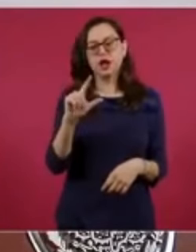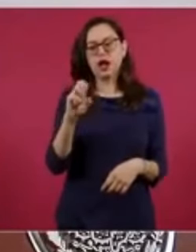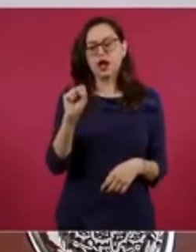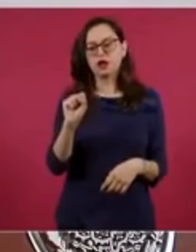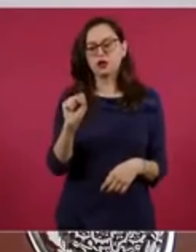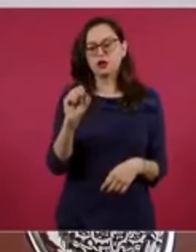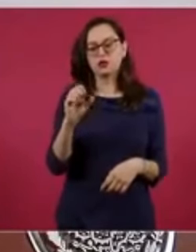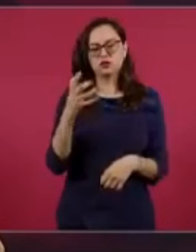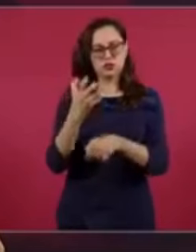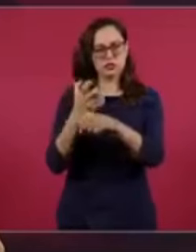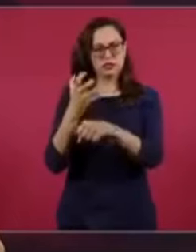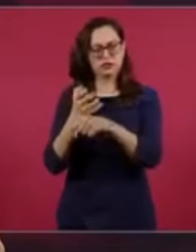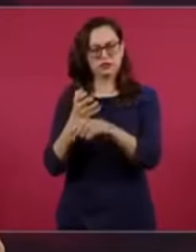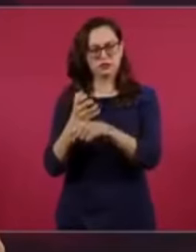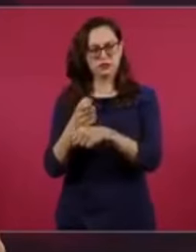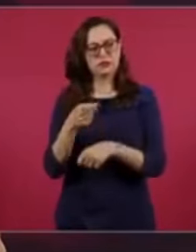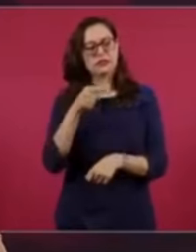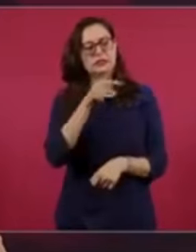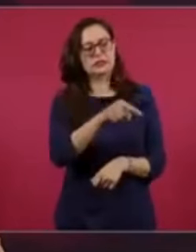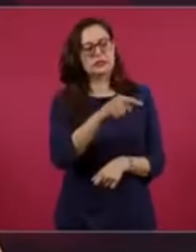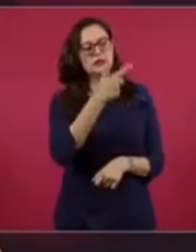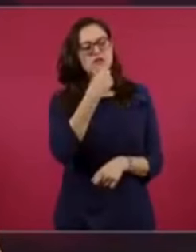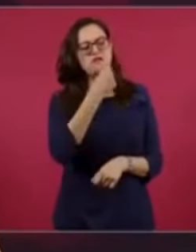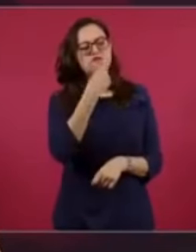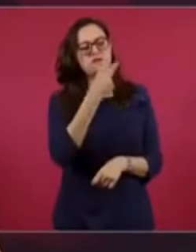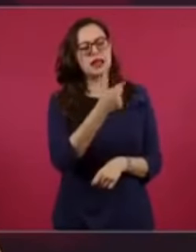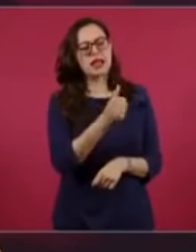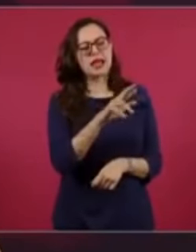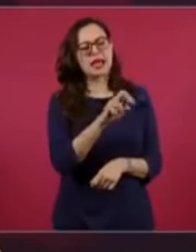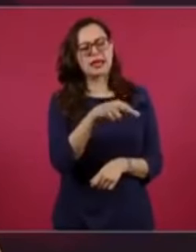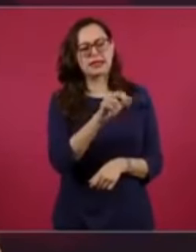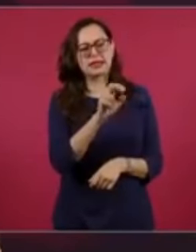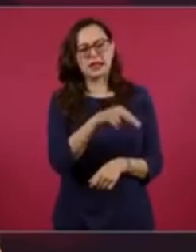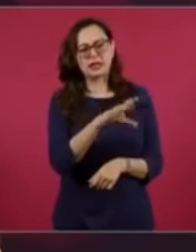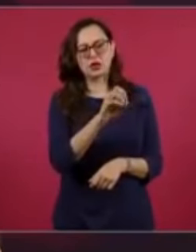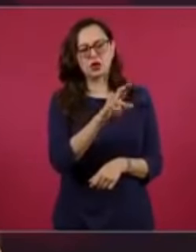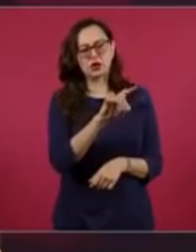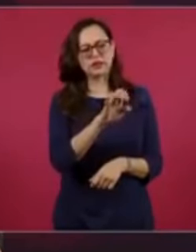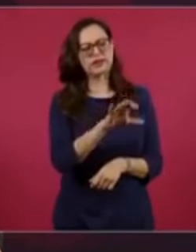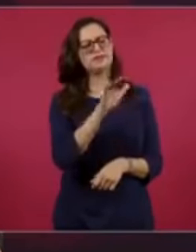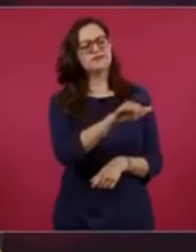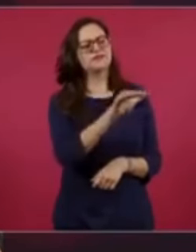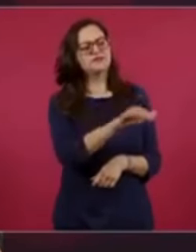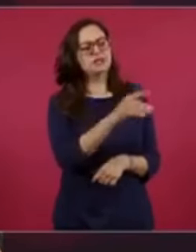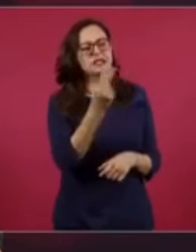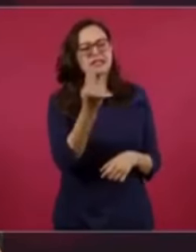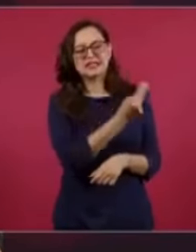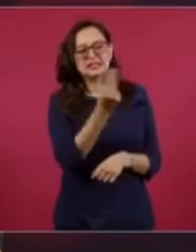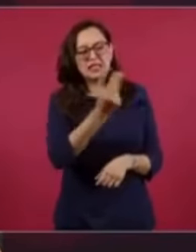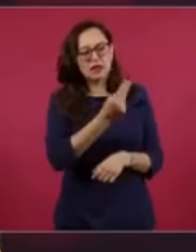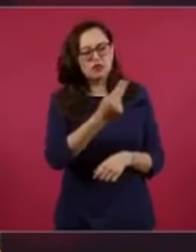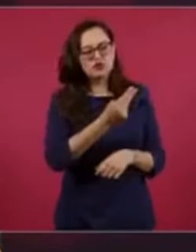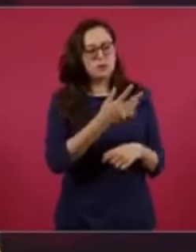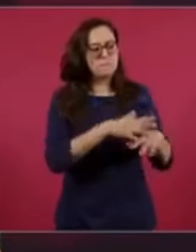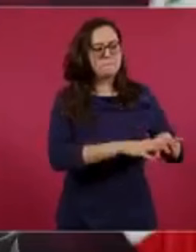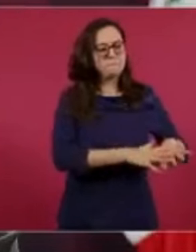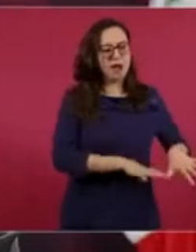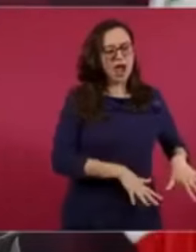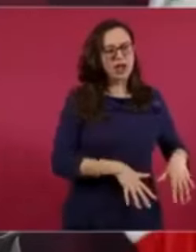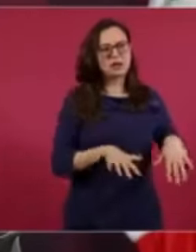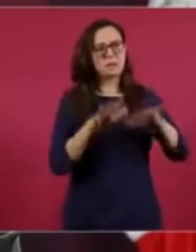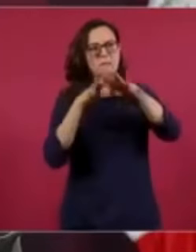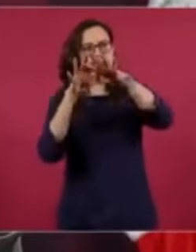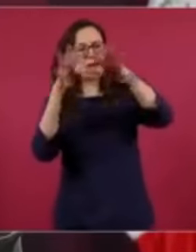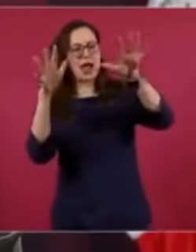sobre un paso para unir